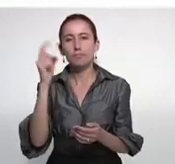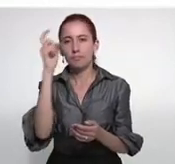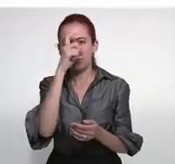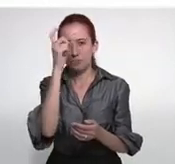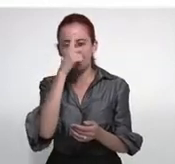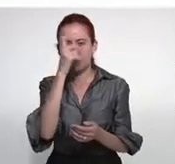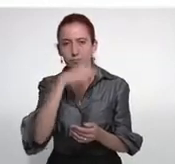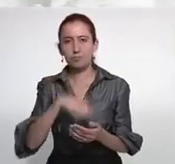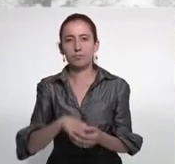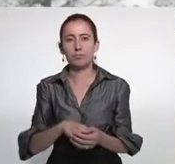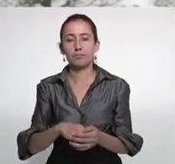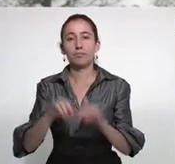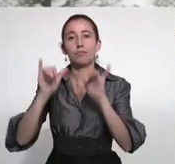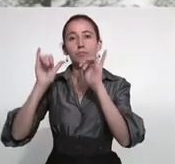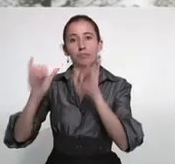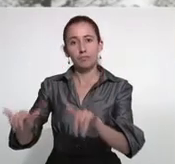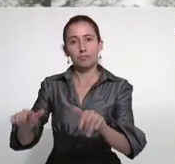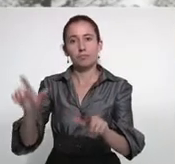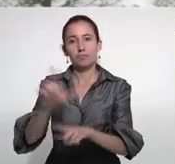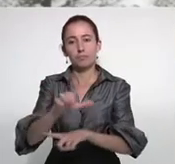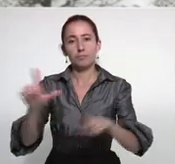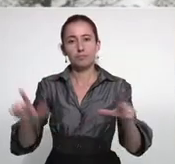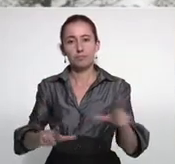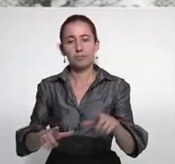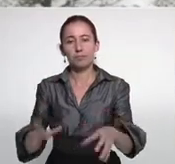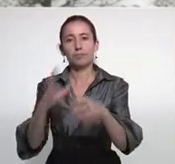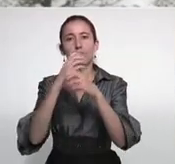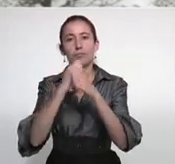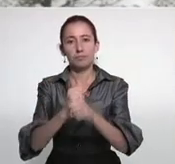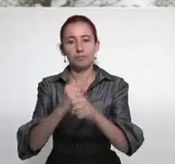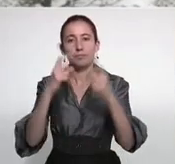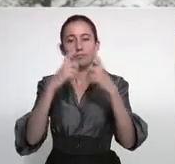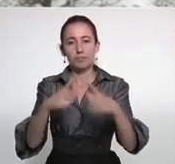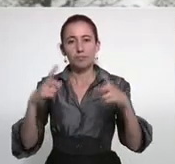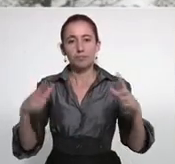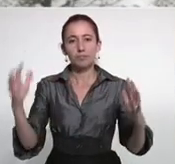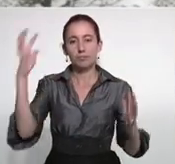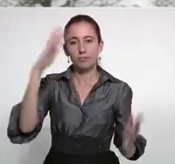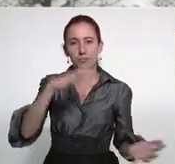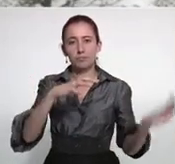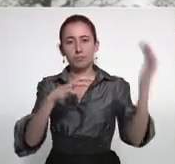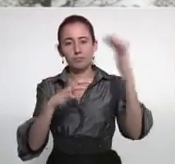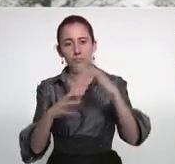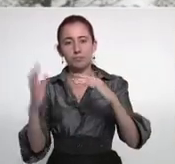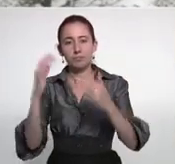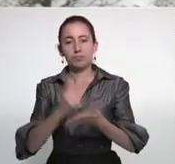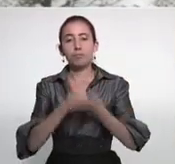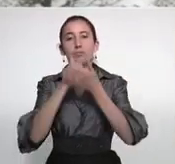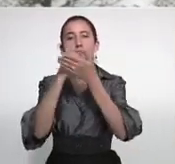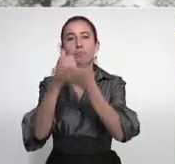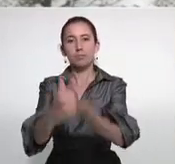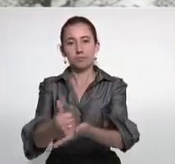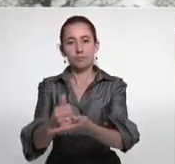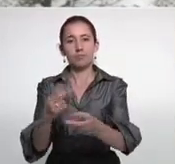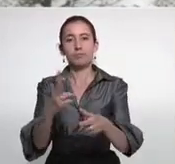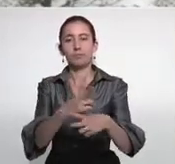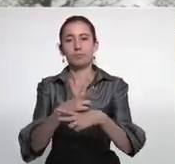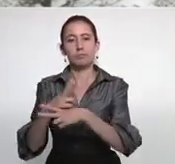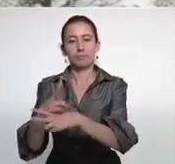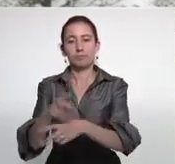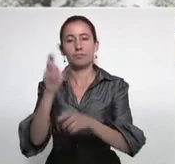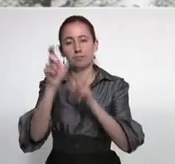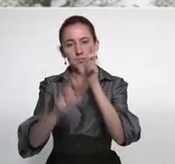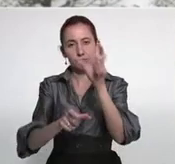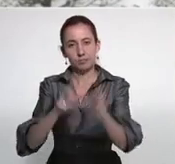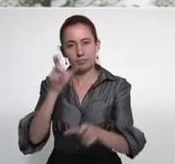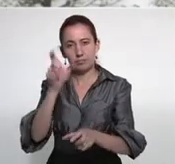y lo que necesita. Ubíquese en áreas seguras, libres de caídas de objetos que representen peligro, con el apoyo de su cuidador